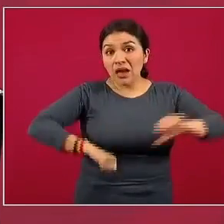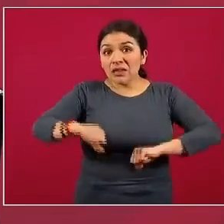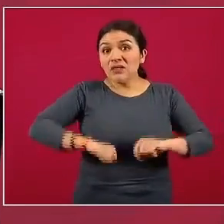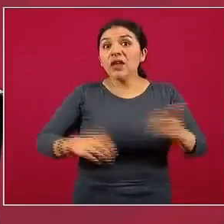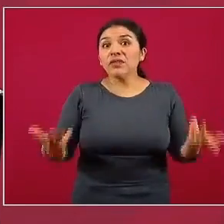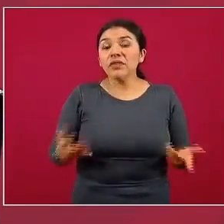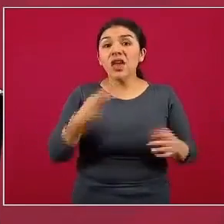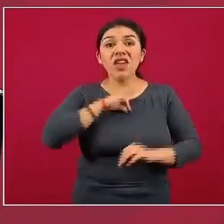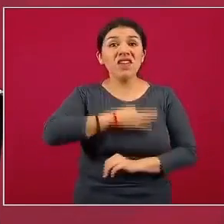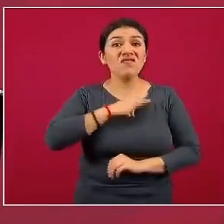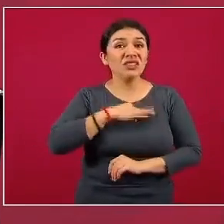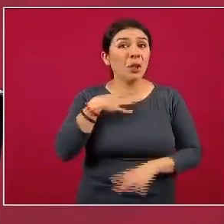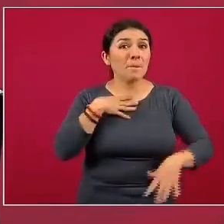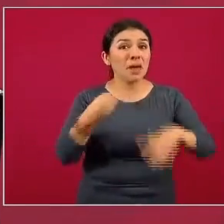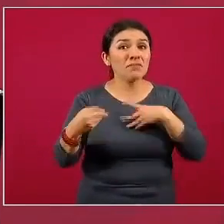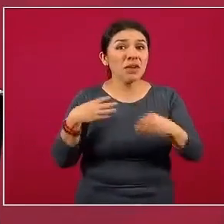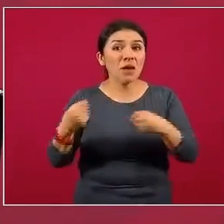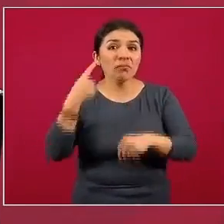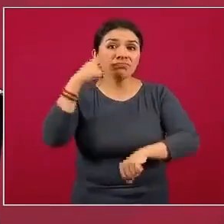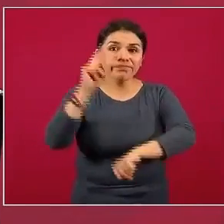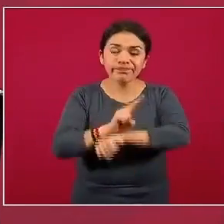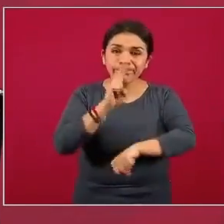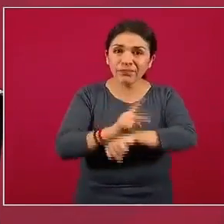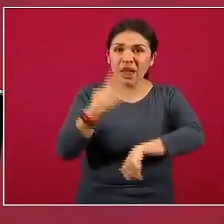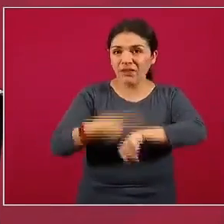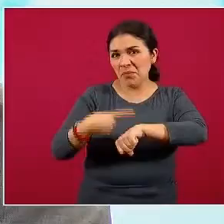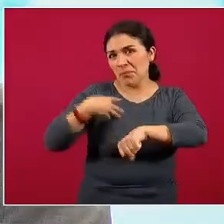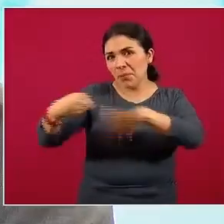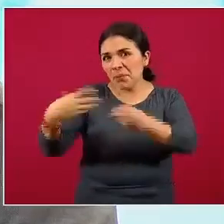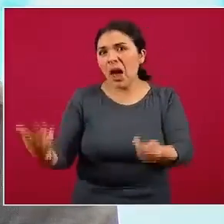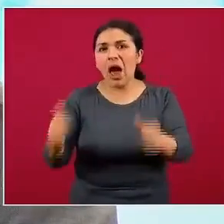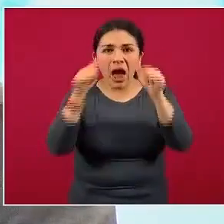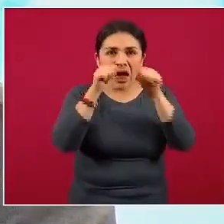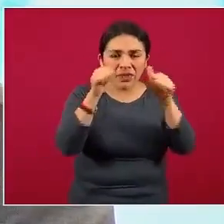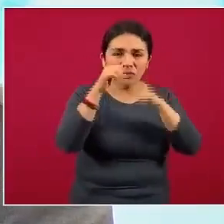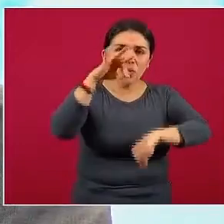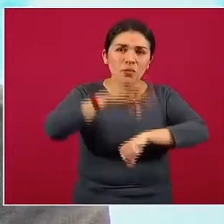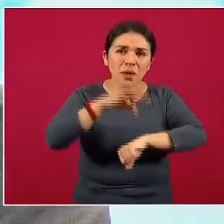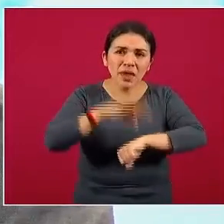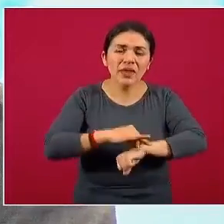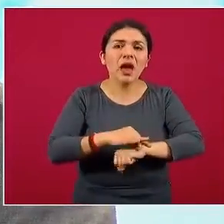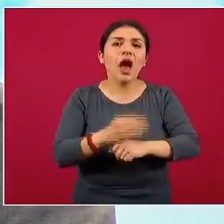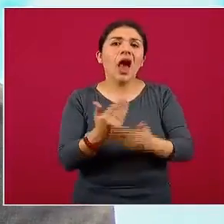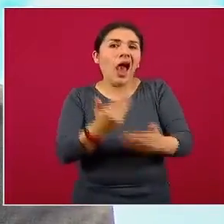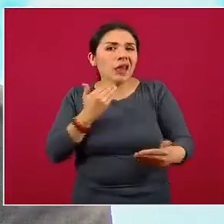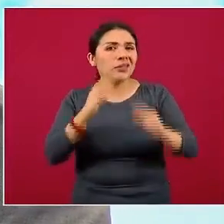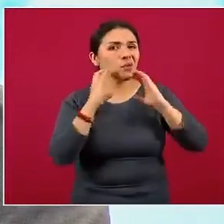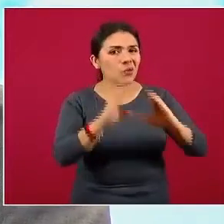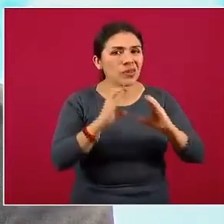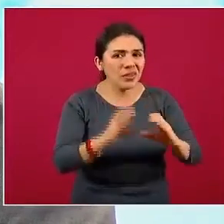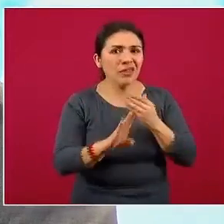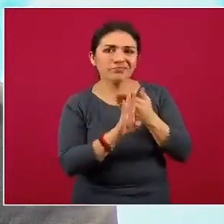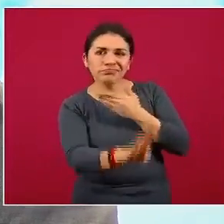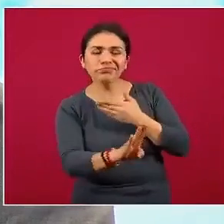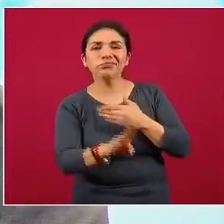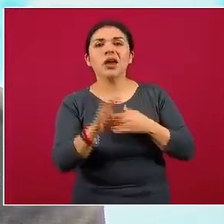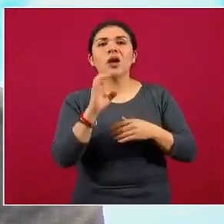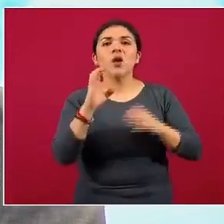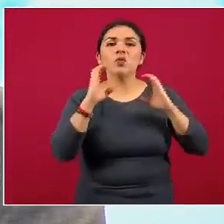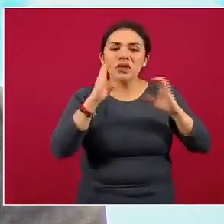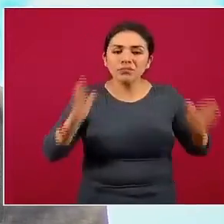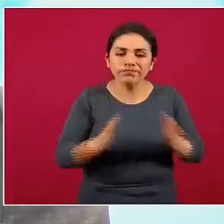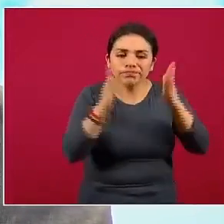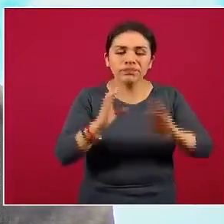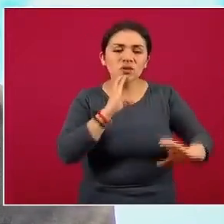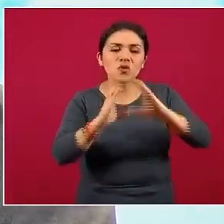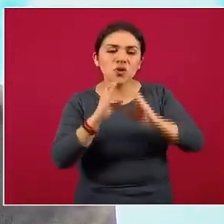infecciosa, la vigilancia epidemiológica, la atención médica, la prevención, la promoción de la salud, la